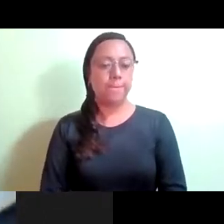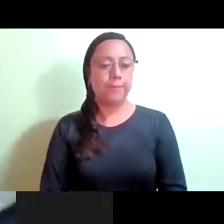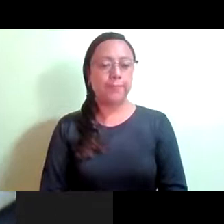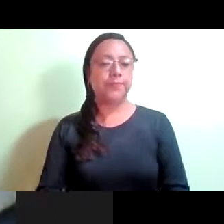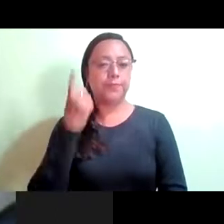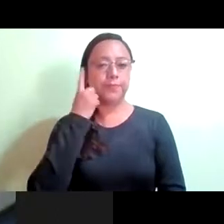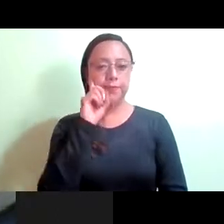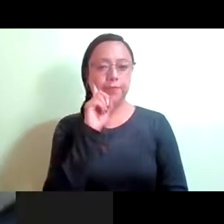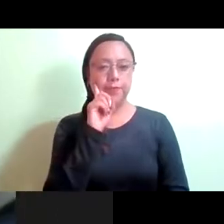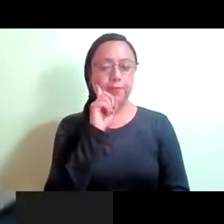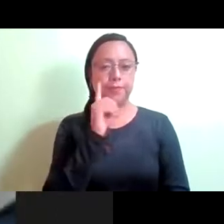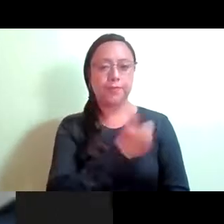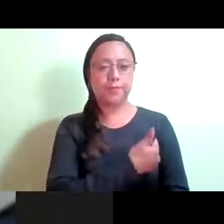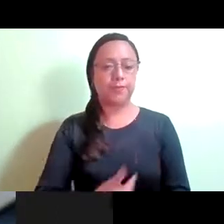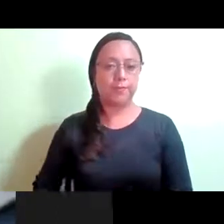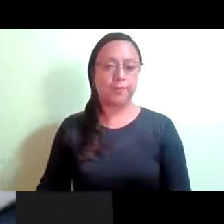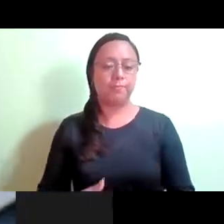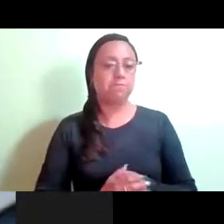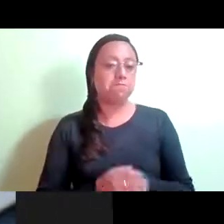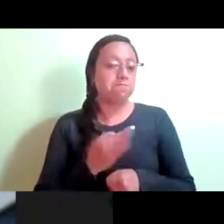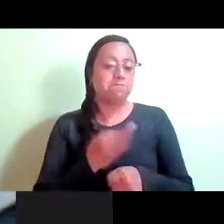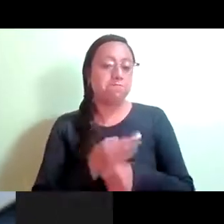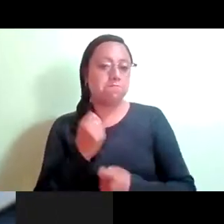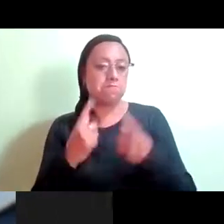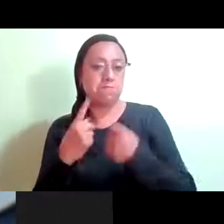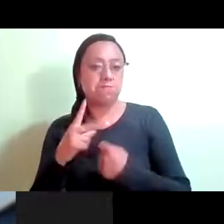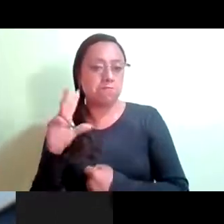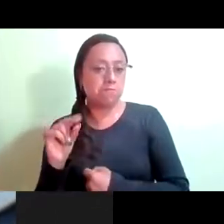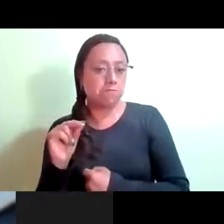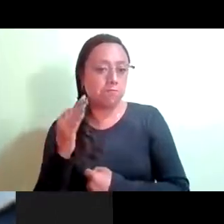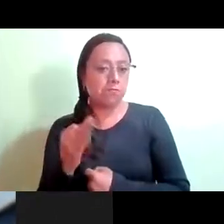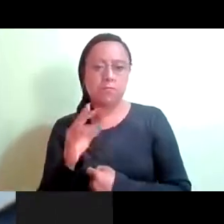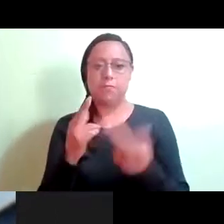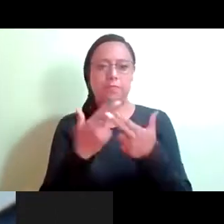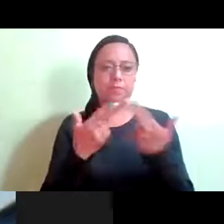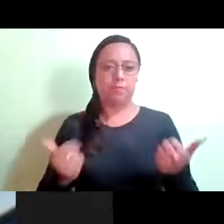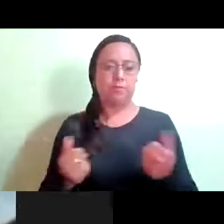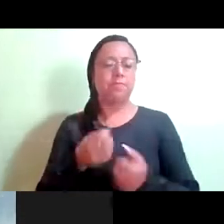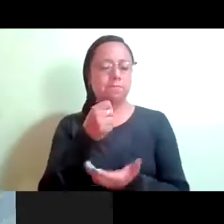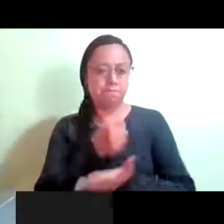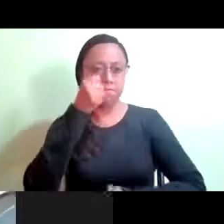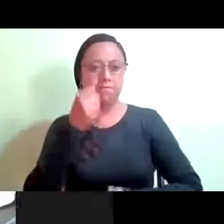Diputada presidenta, al no haber manifestaciones en contra, se aprueba la realización del conversatorio.